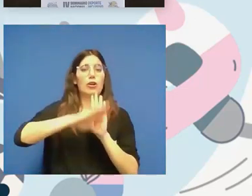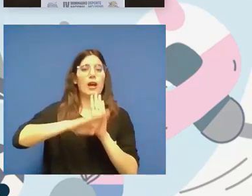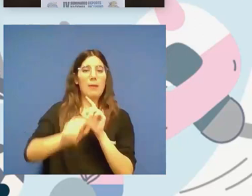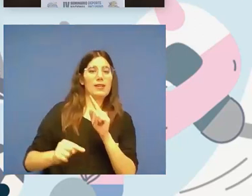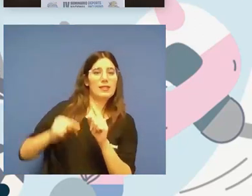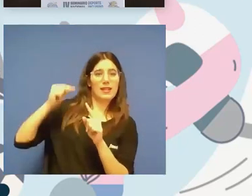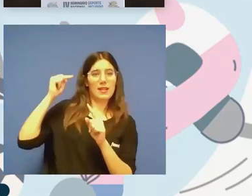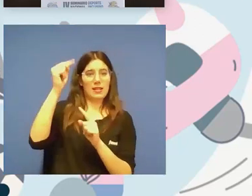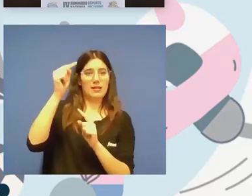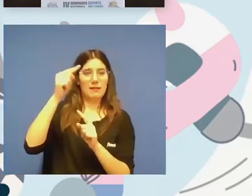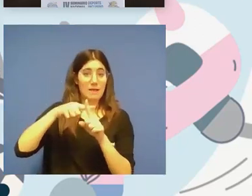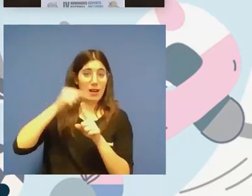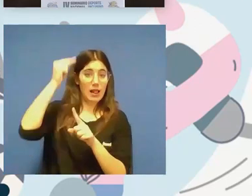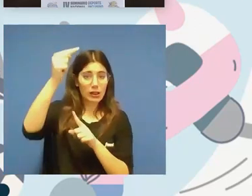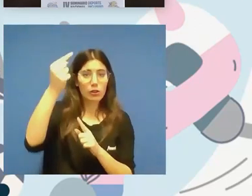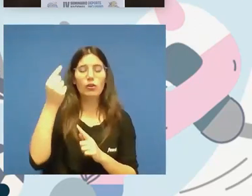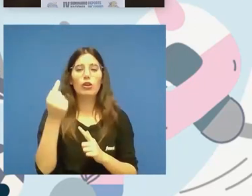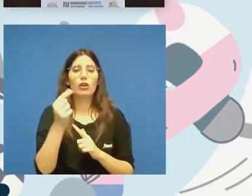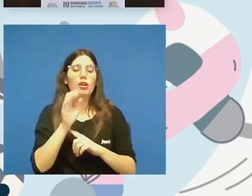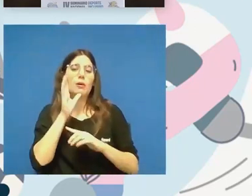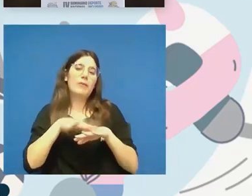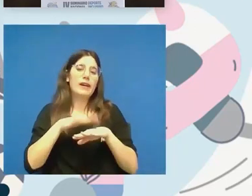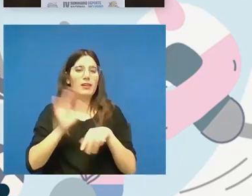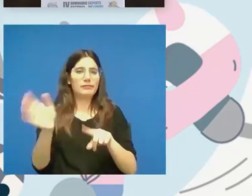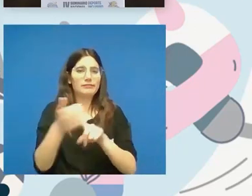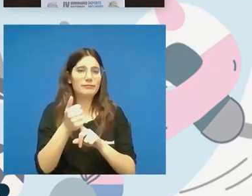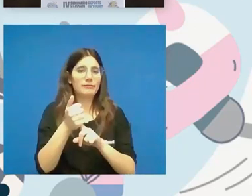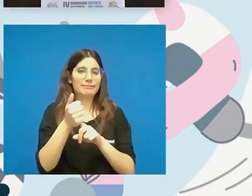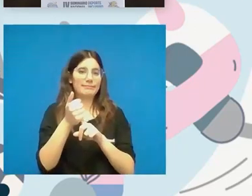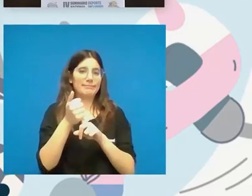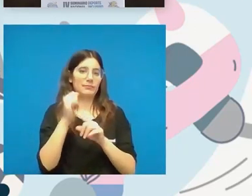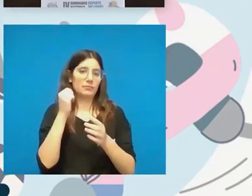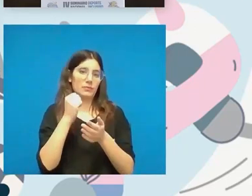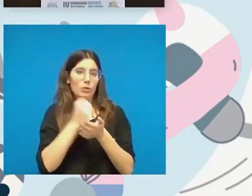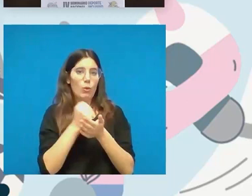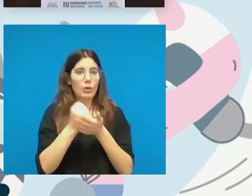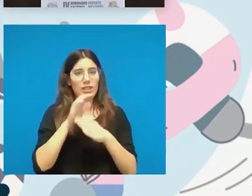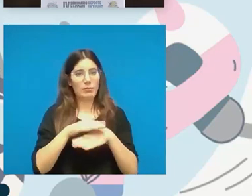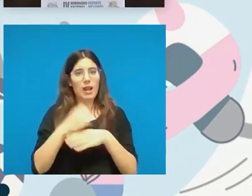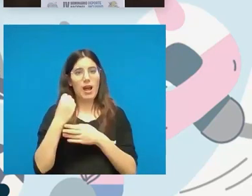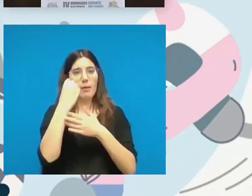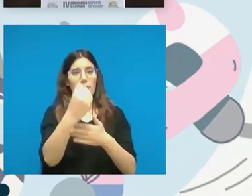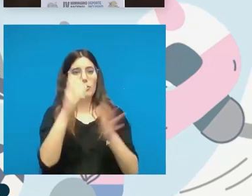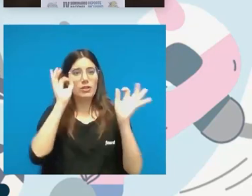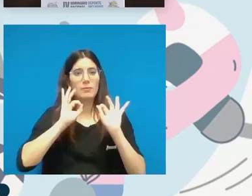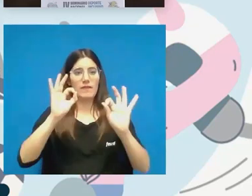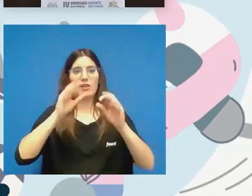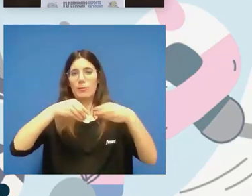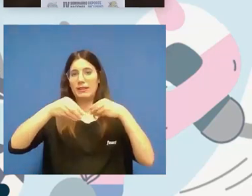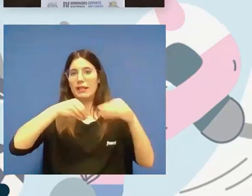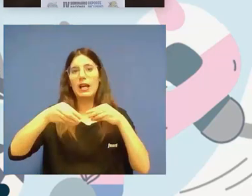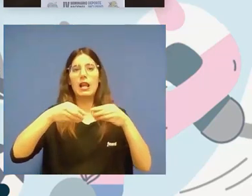pues bueno alcanzar mayores cotas a través de ayudas específicas de materiales de